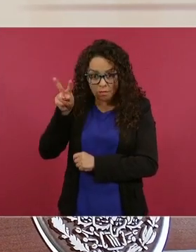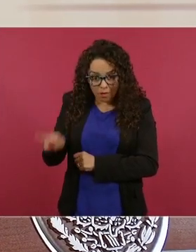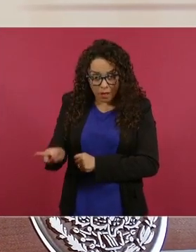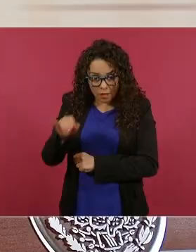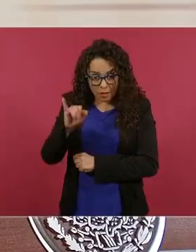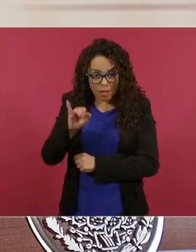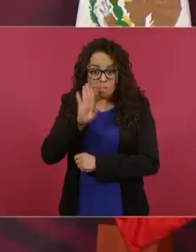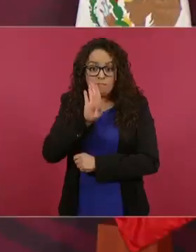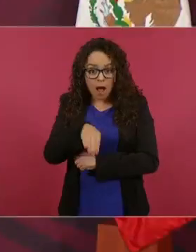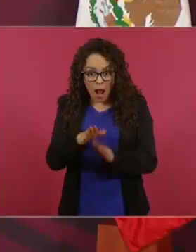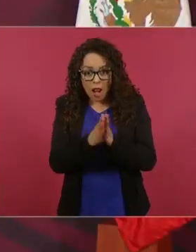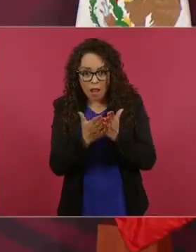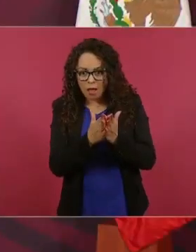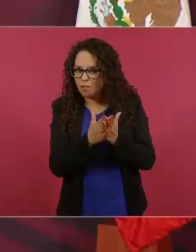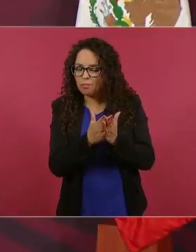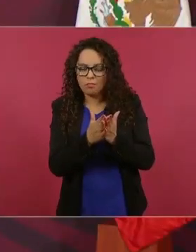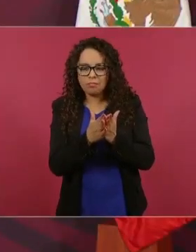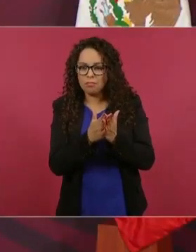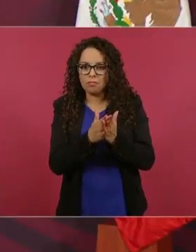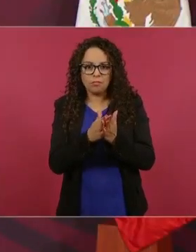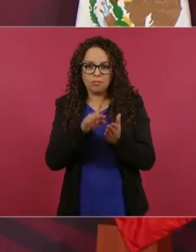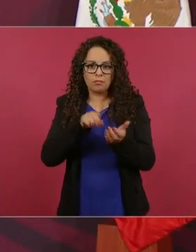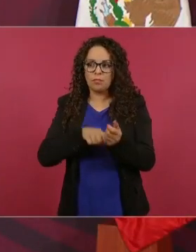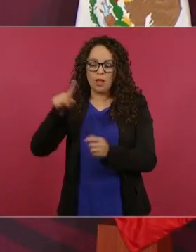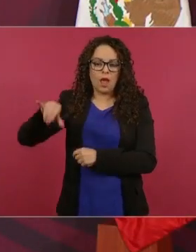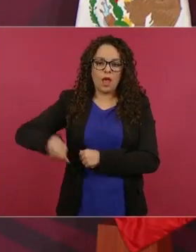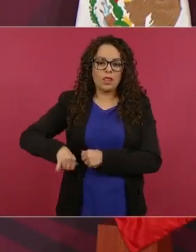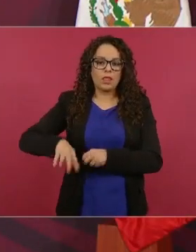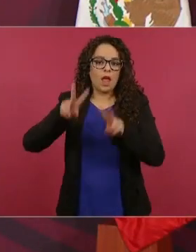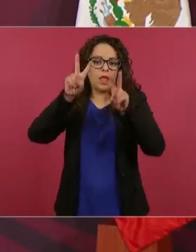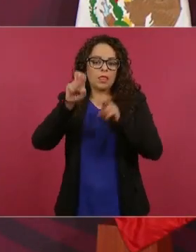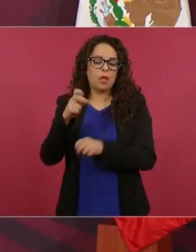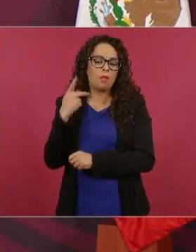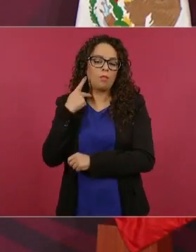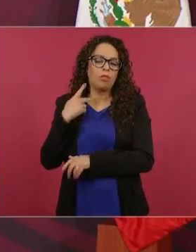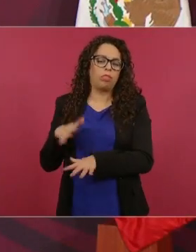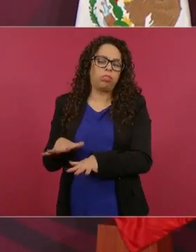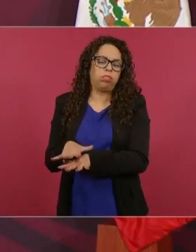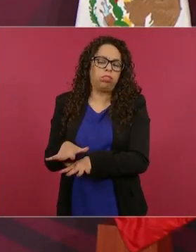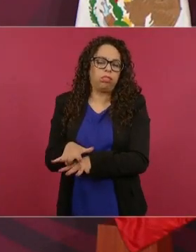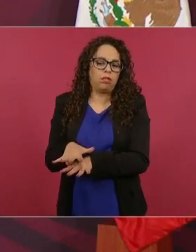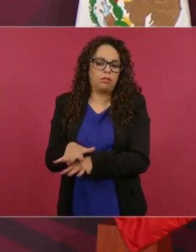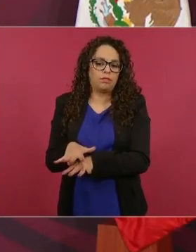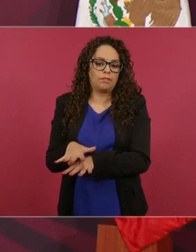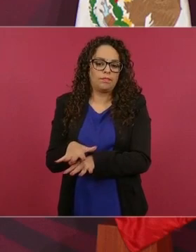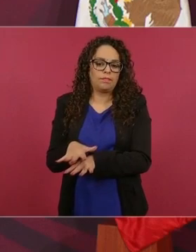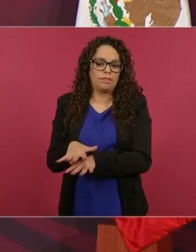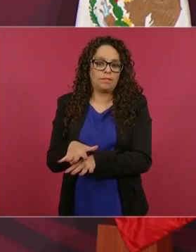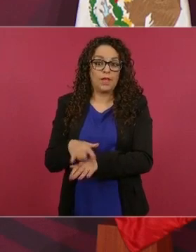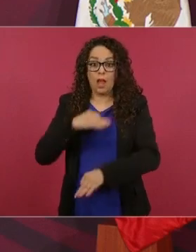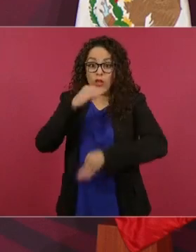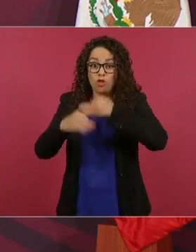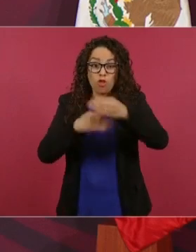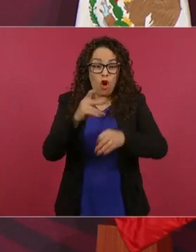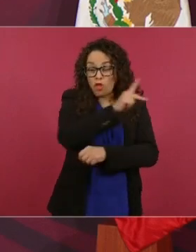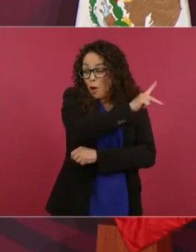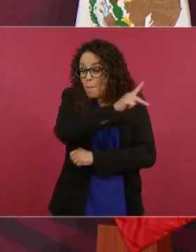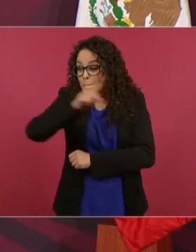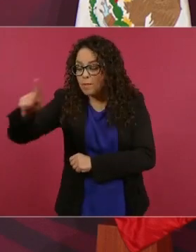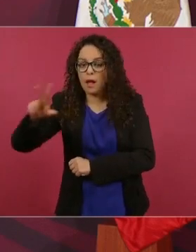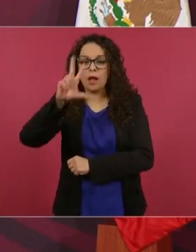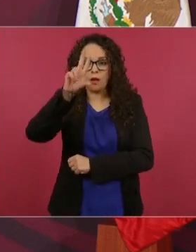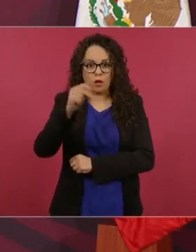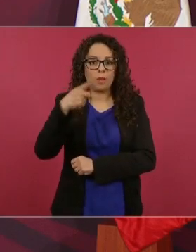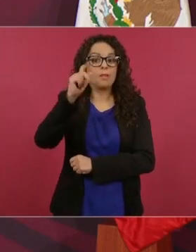ayer resolvieron los ministros por unanimidad no todos pero a los que les tocó